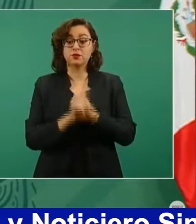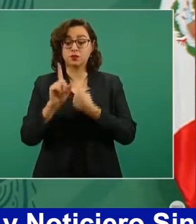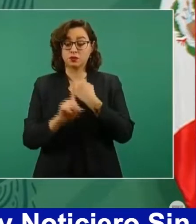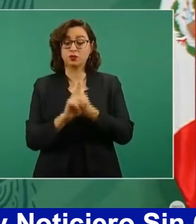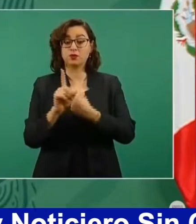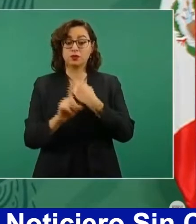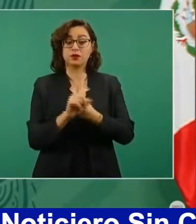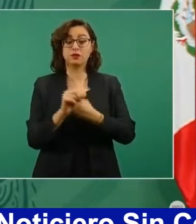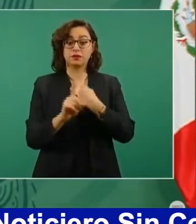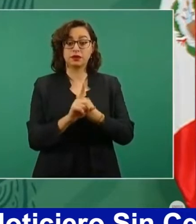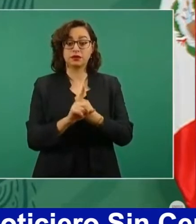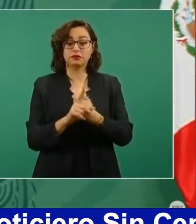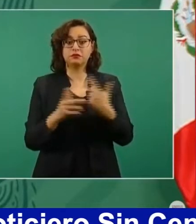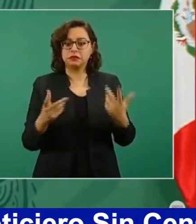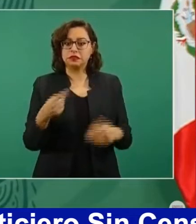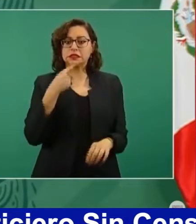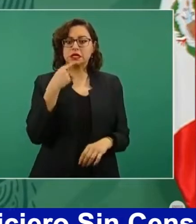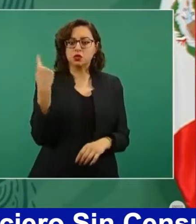cifra negra.